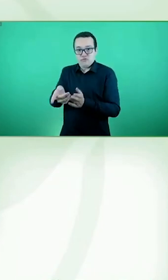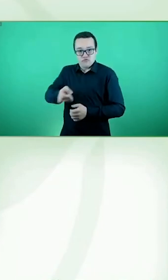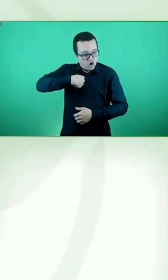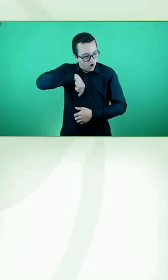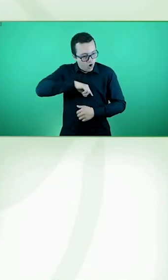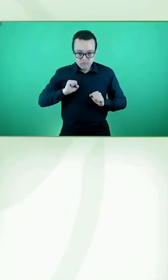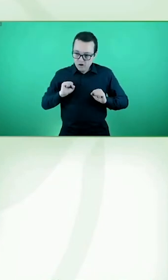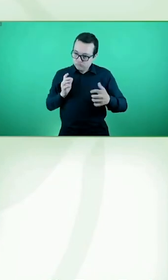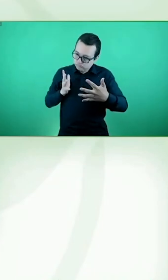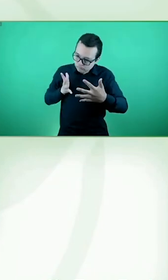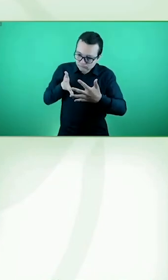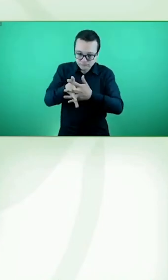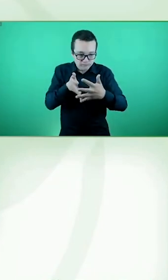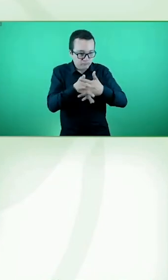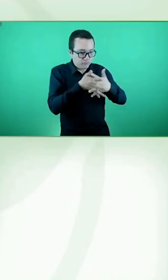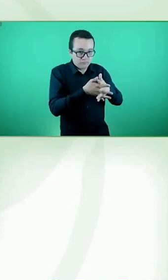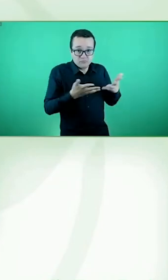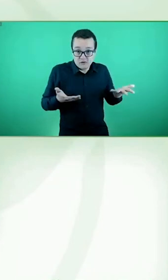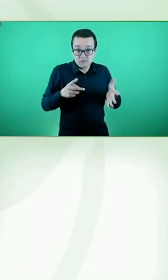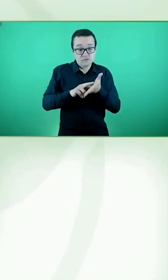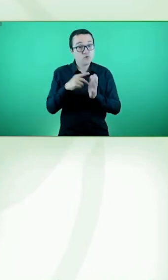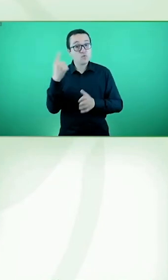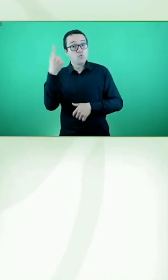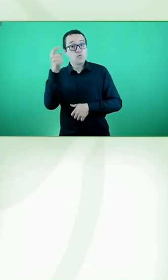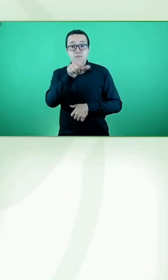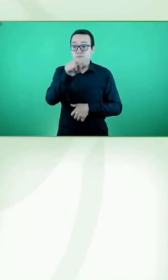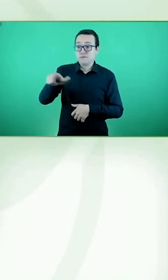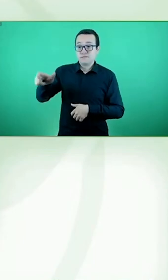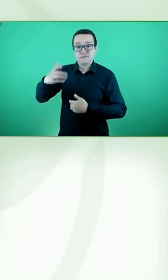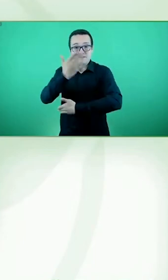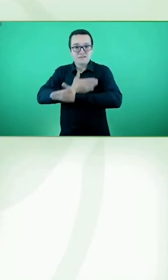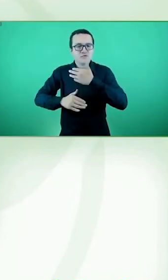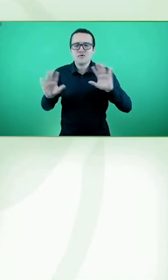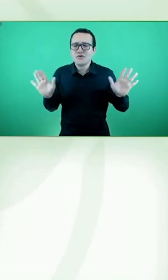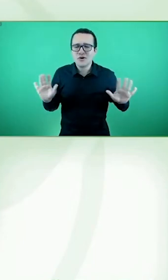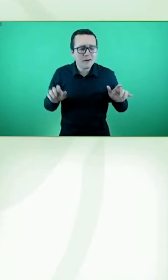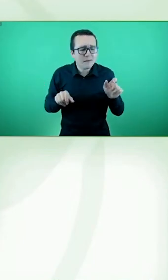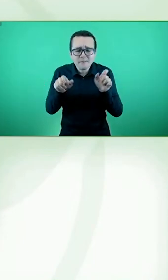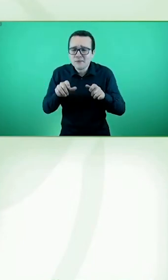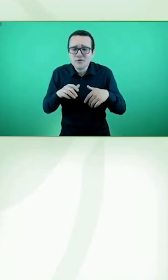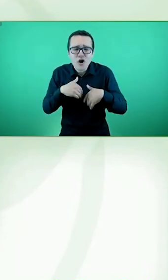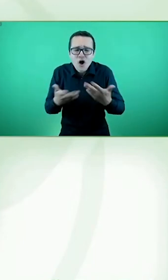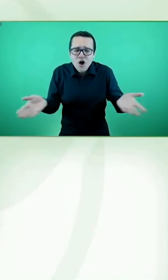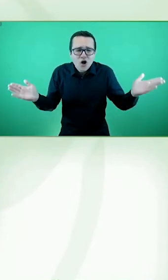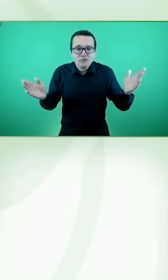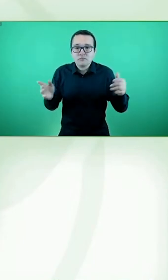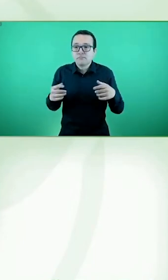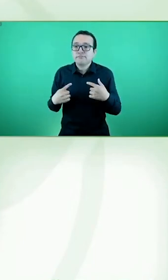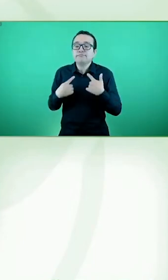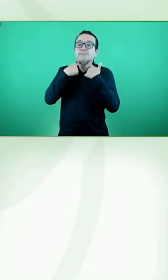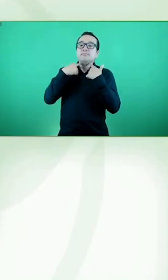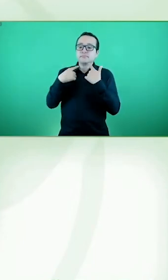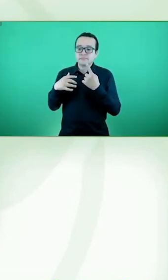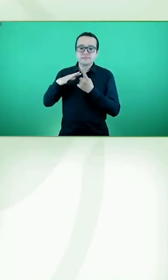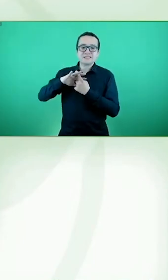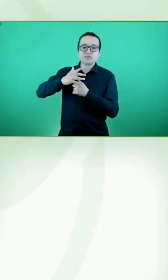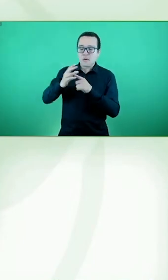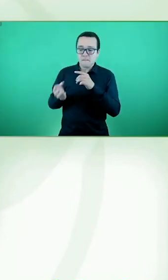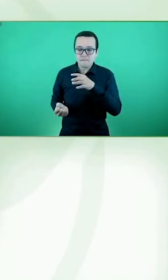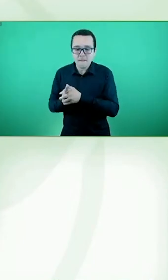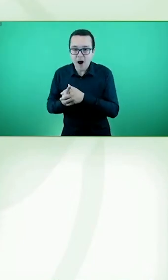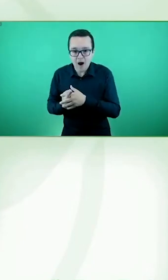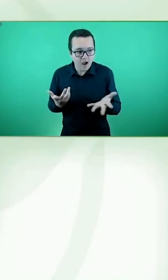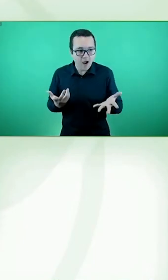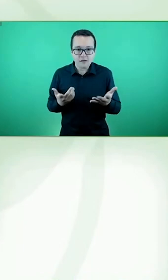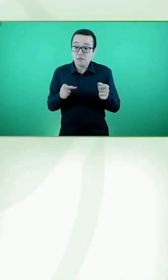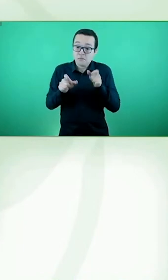sino personas que tengan movilidad limitada por cualquier circunstancia, personas adultas mayores, cada vez más personas en situación de dependencia,